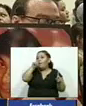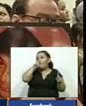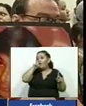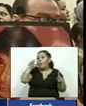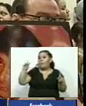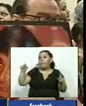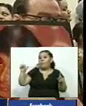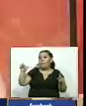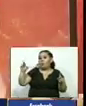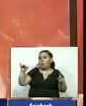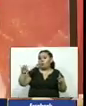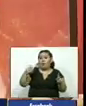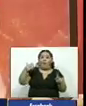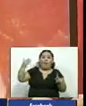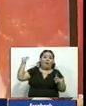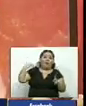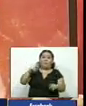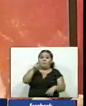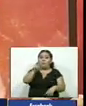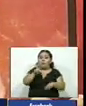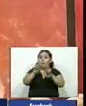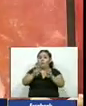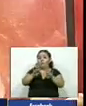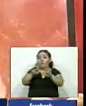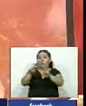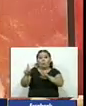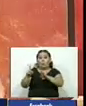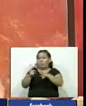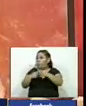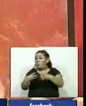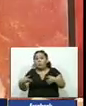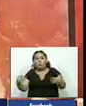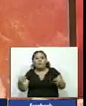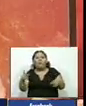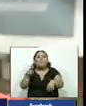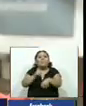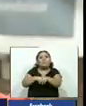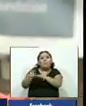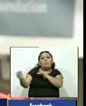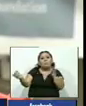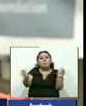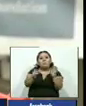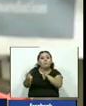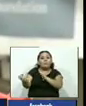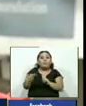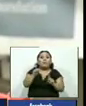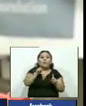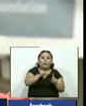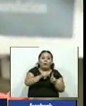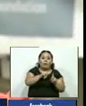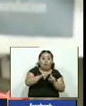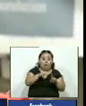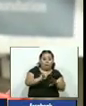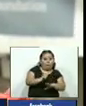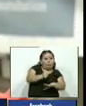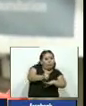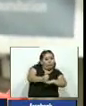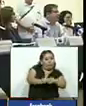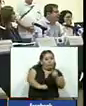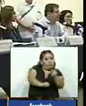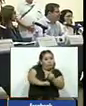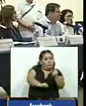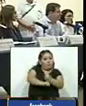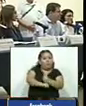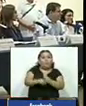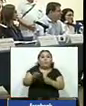en 1981 desapareció en el conflicto armado que se registró en el país ahora es la cofundadora de la campaña